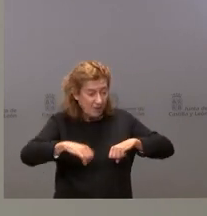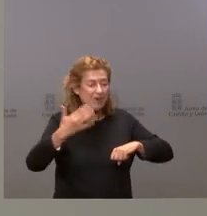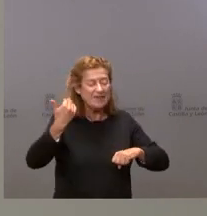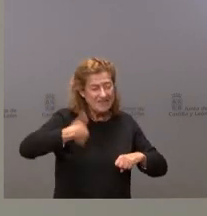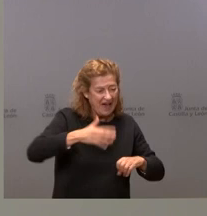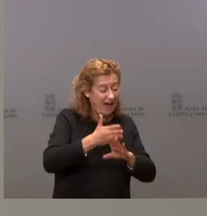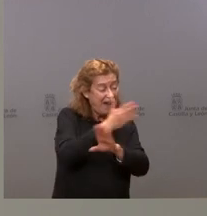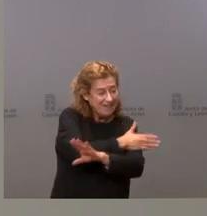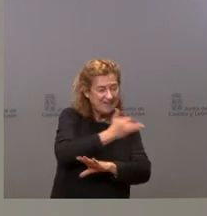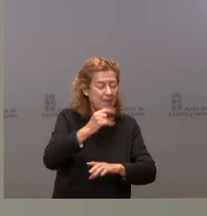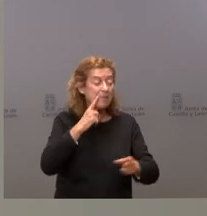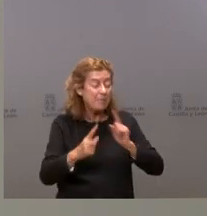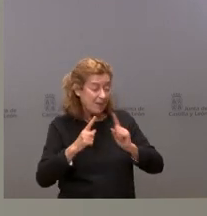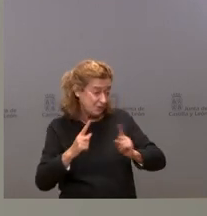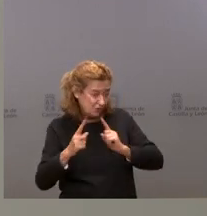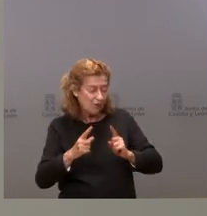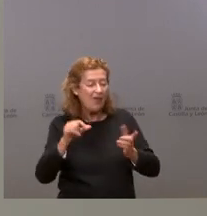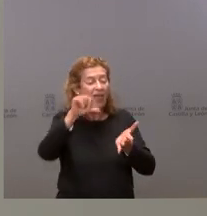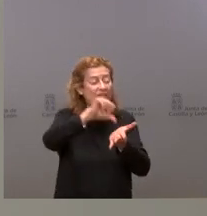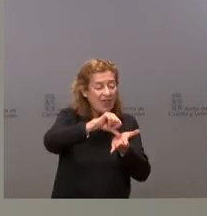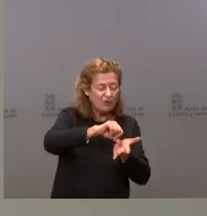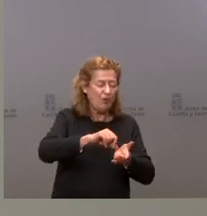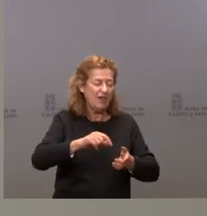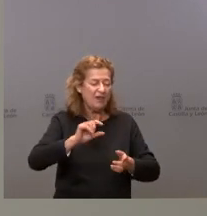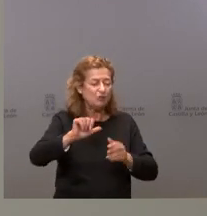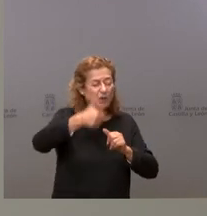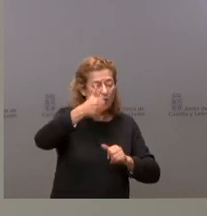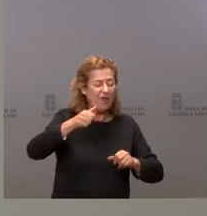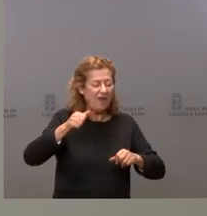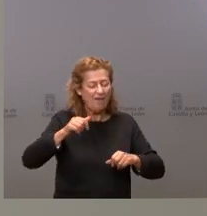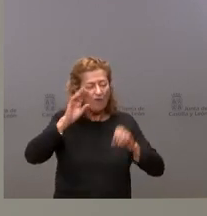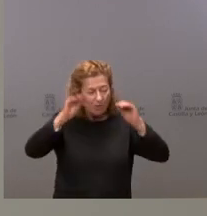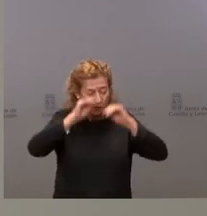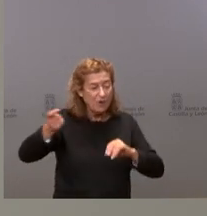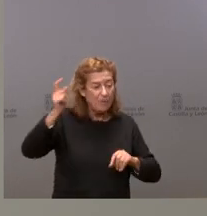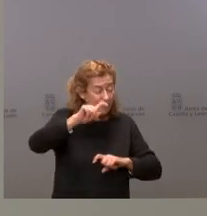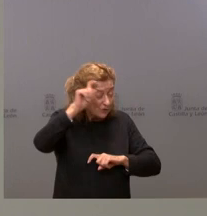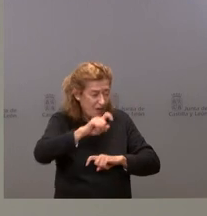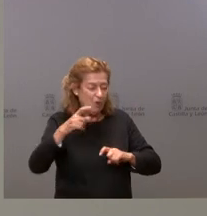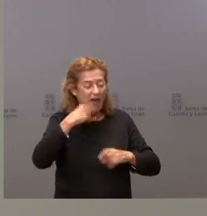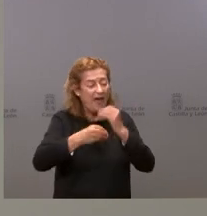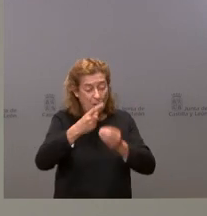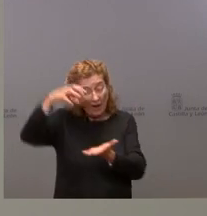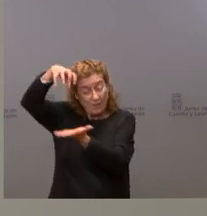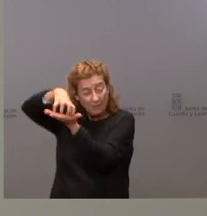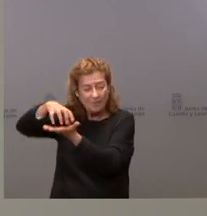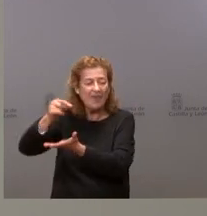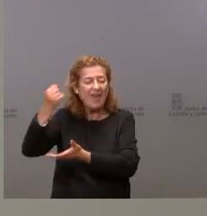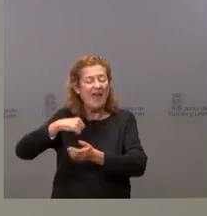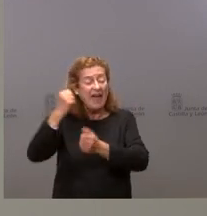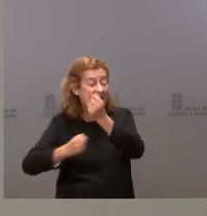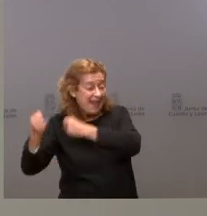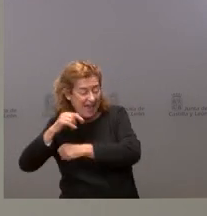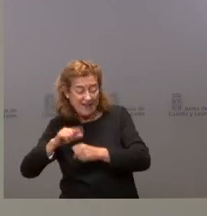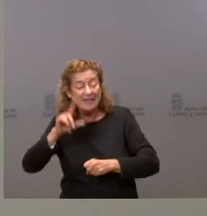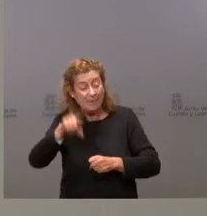había la previsión de que el Centro Superior de Formación de Profesorado fuera a ocupar una de las cúpulas de energía y a ello se añade